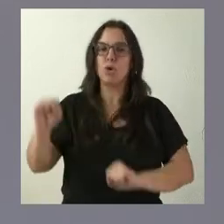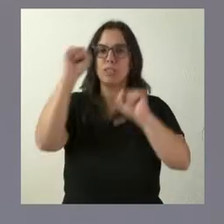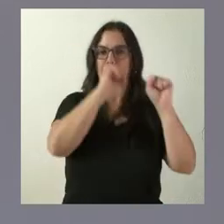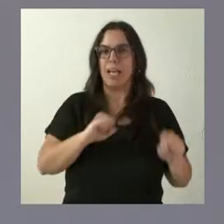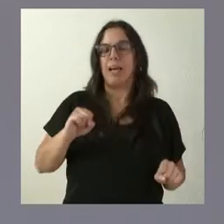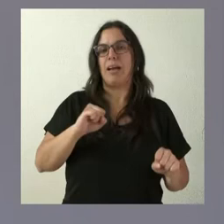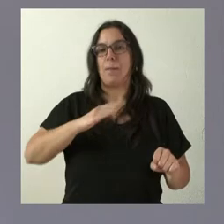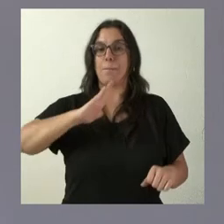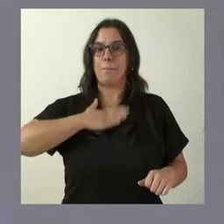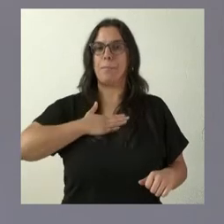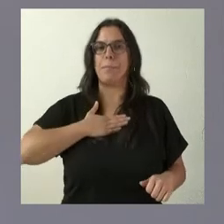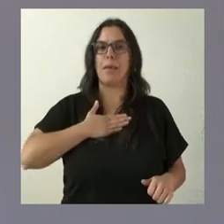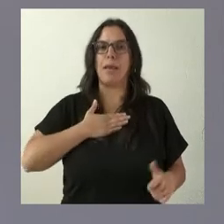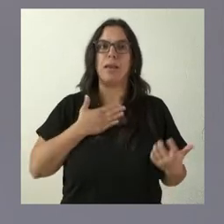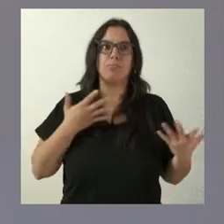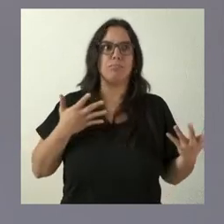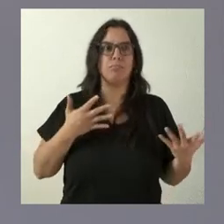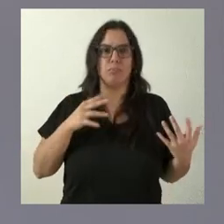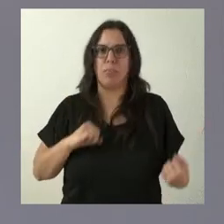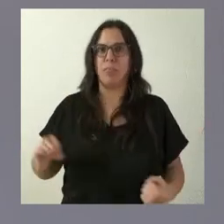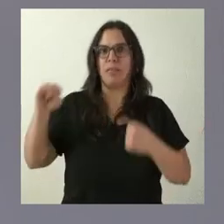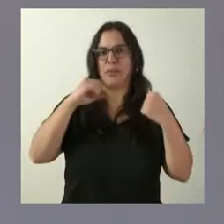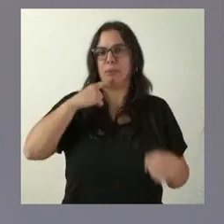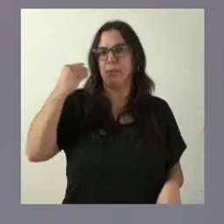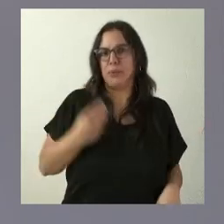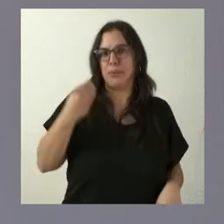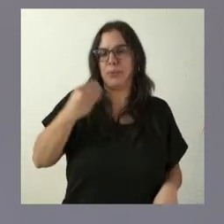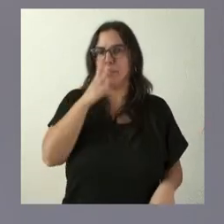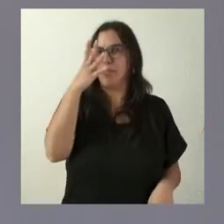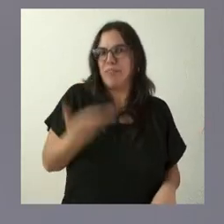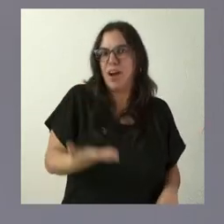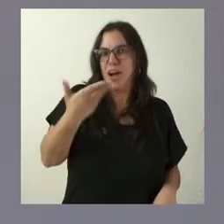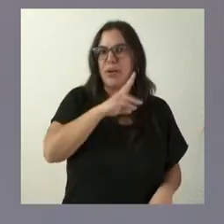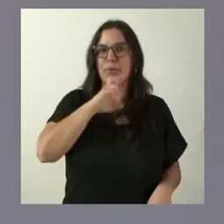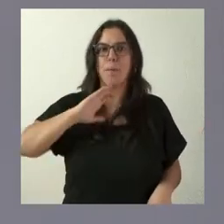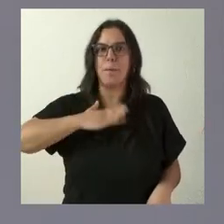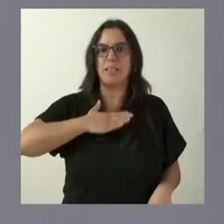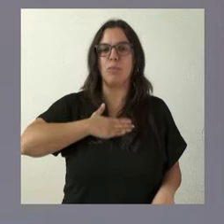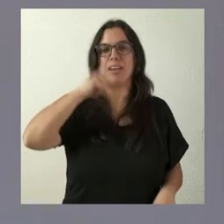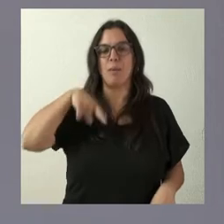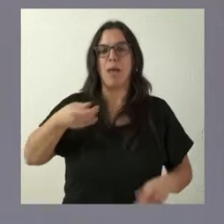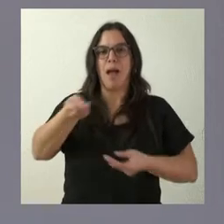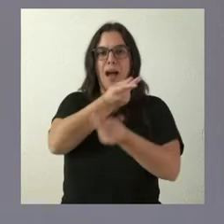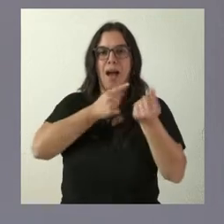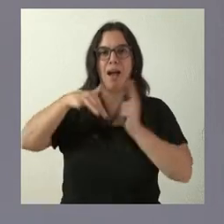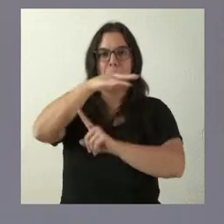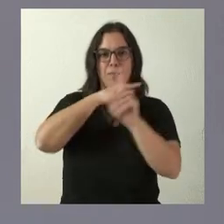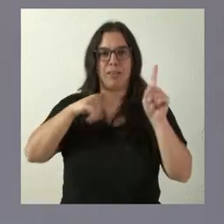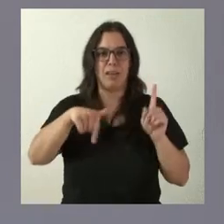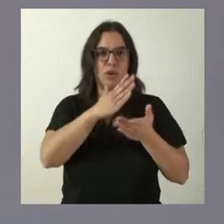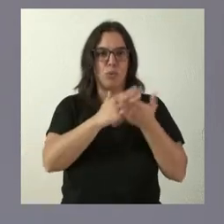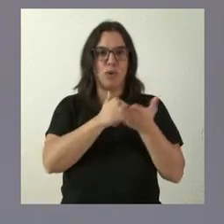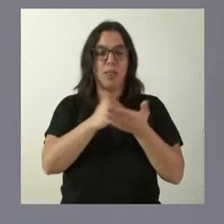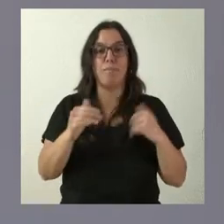es un bien extraordinariamente defendible desde el punto de vista de sus valores patrimoniales, pero también ambientales en nuestra comunidad autónoma.